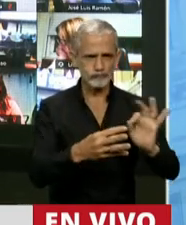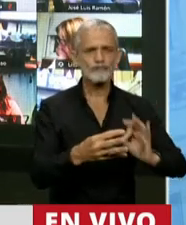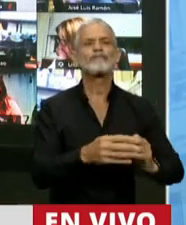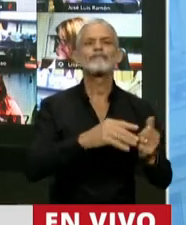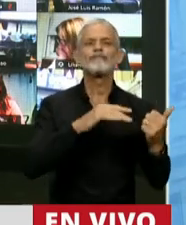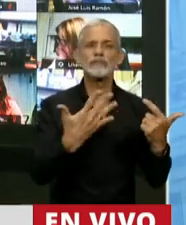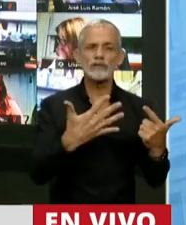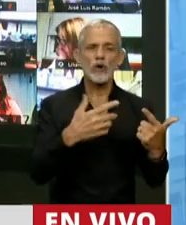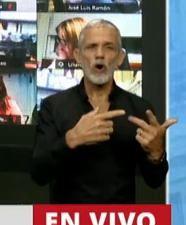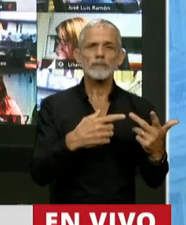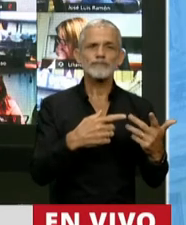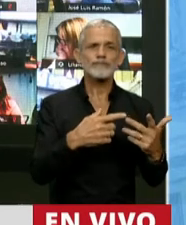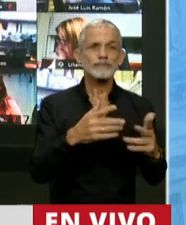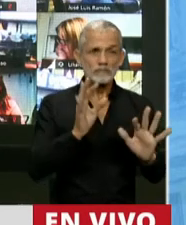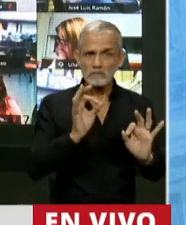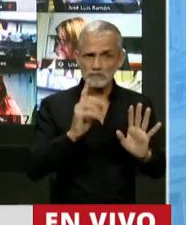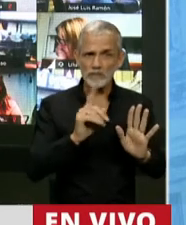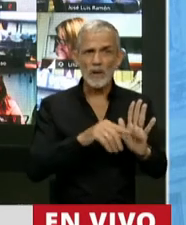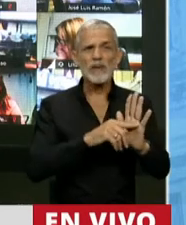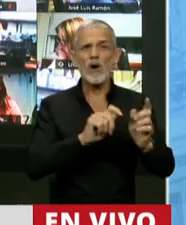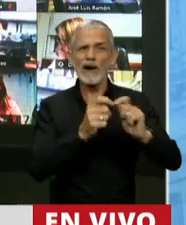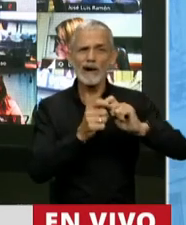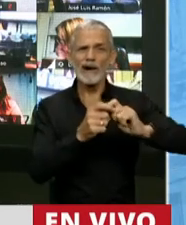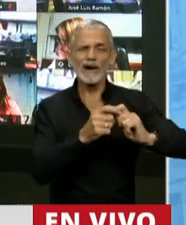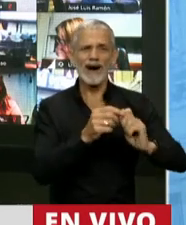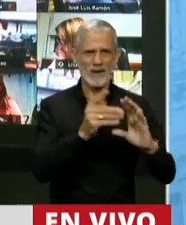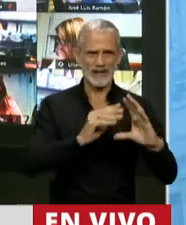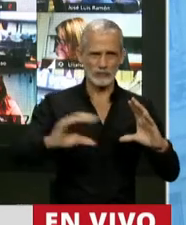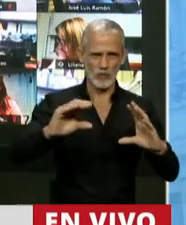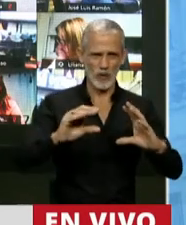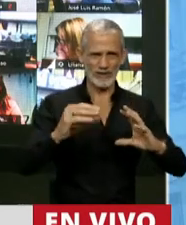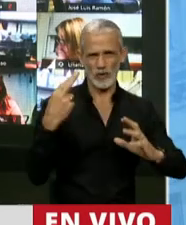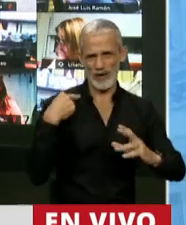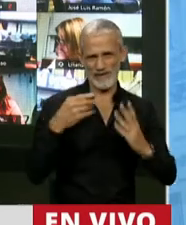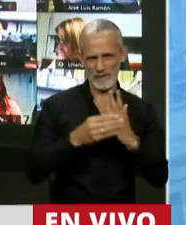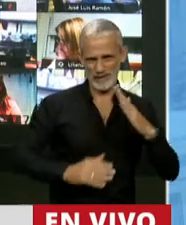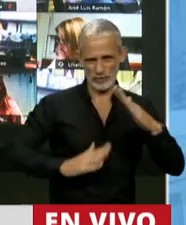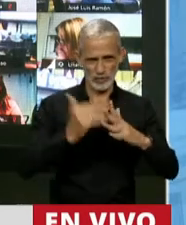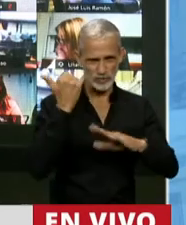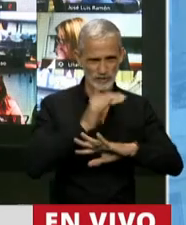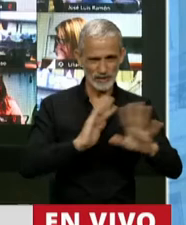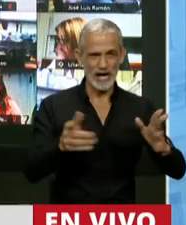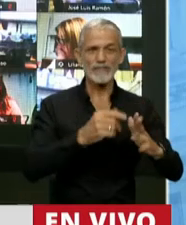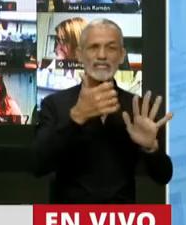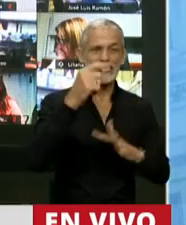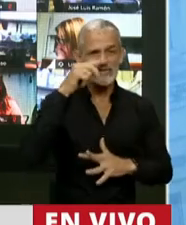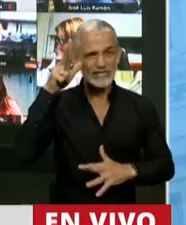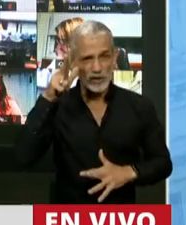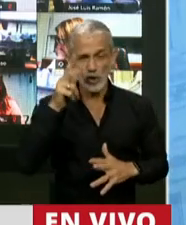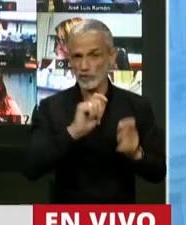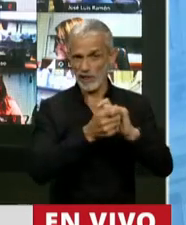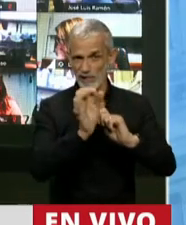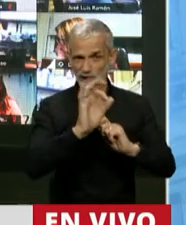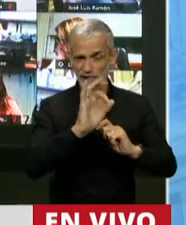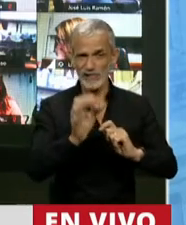El 5 establece las adecuaciones presupuestarias de la infraestructura de gabinete, como leí recién, y el 6, 7 y 8 no tienen